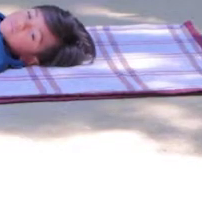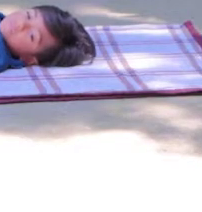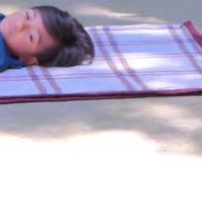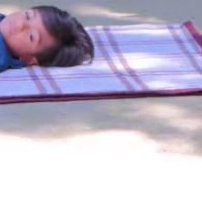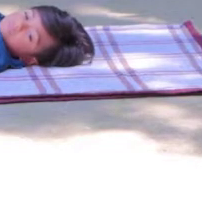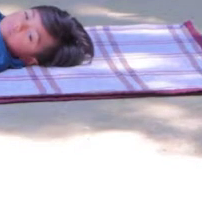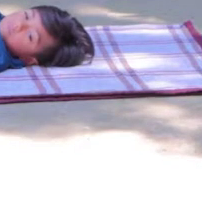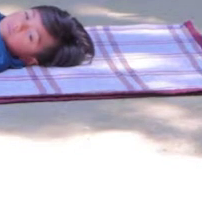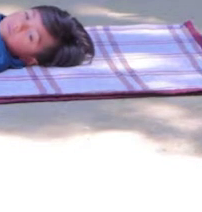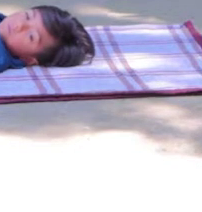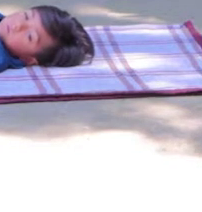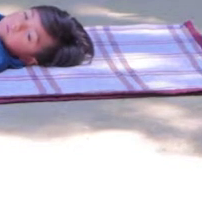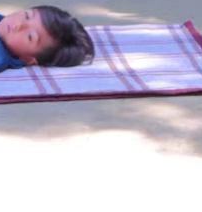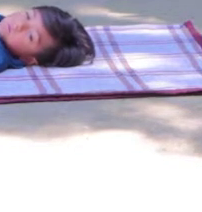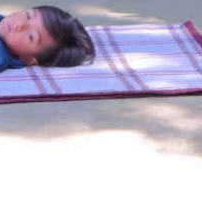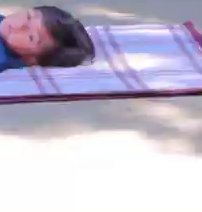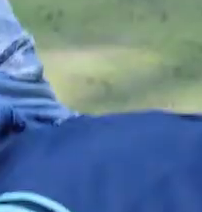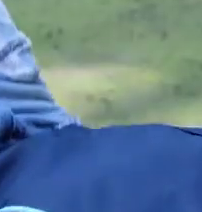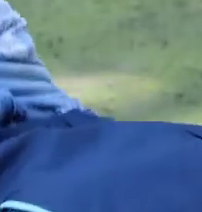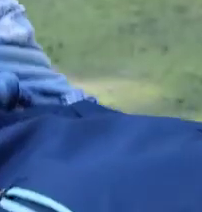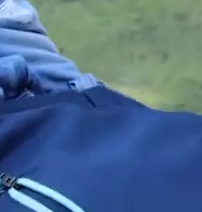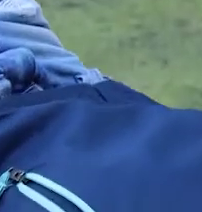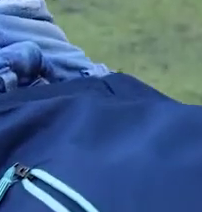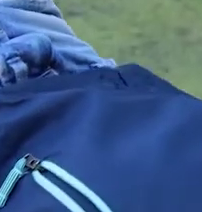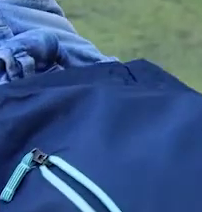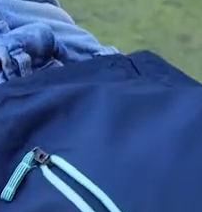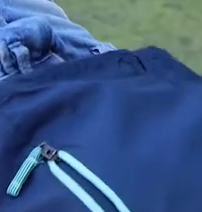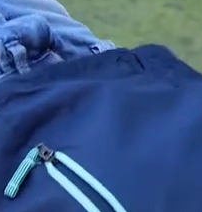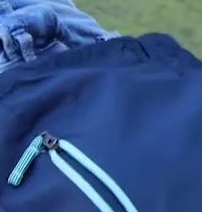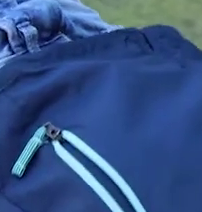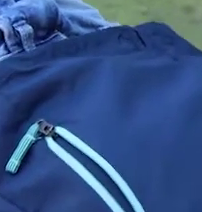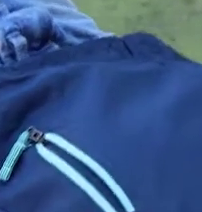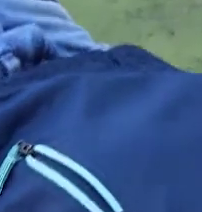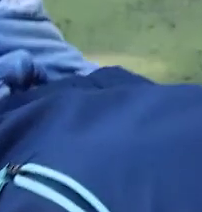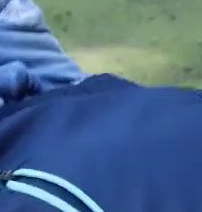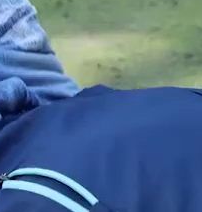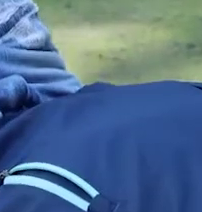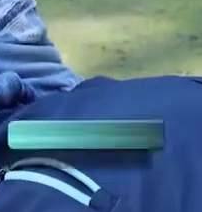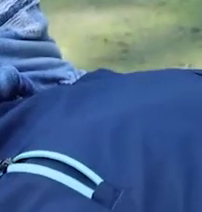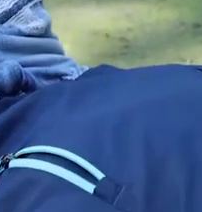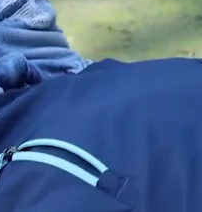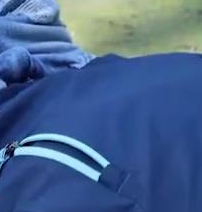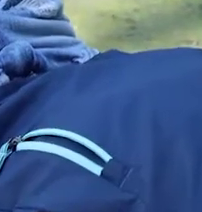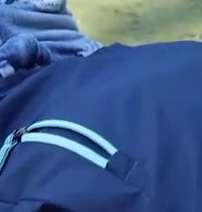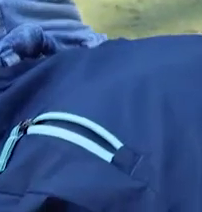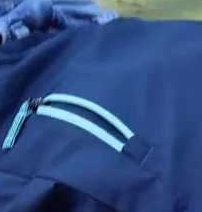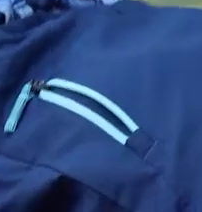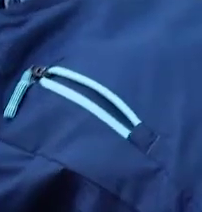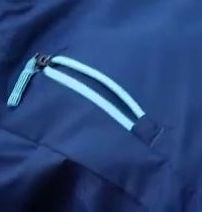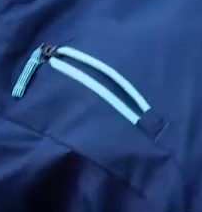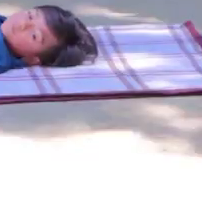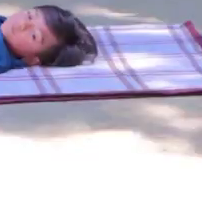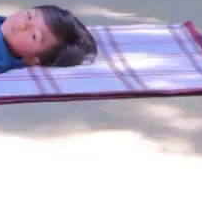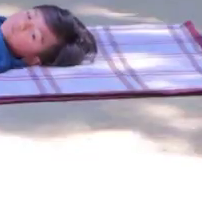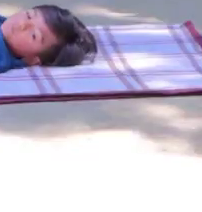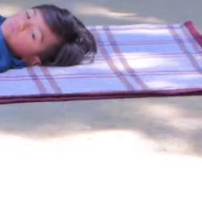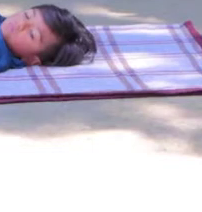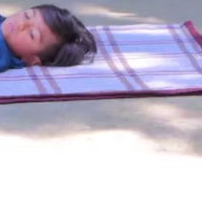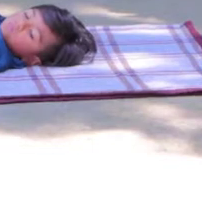y bajamos mantenemos nuestros pies juntos elevamos cadera una vez más